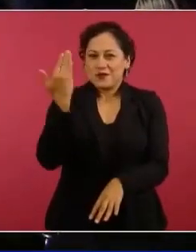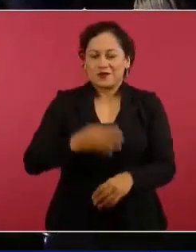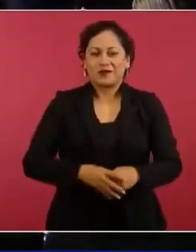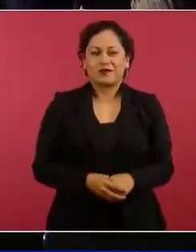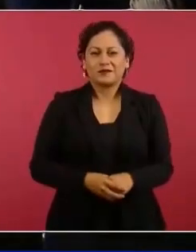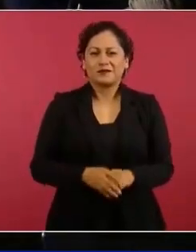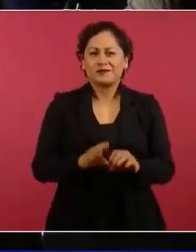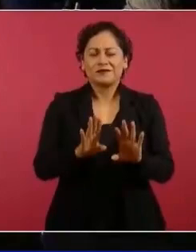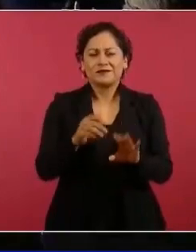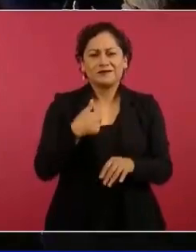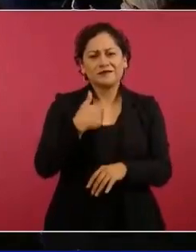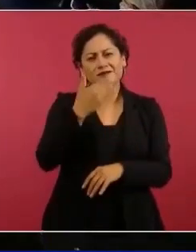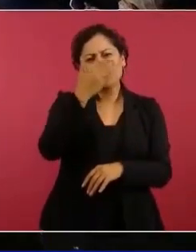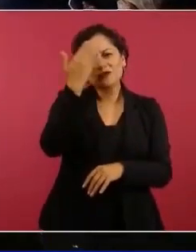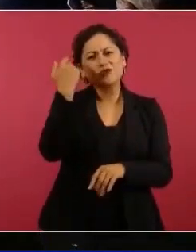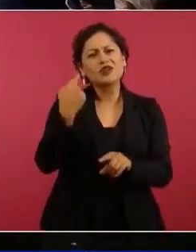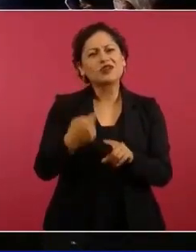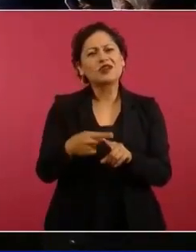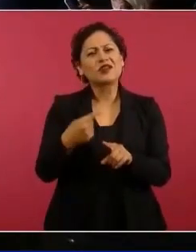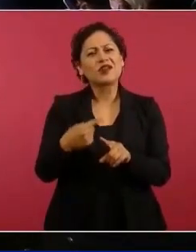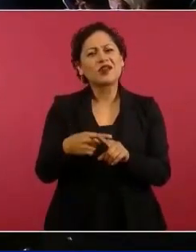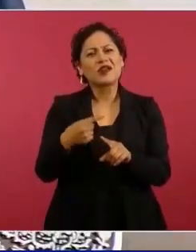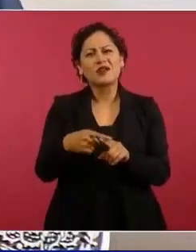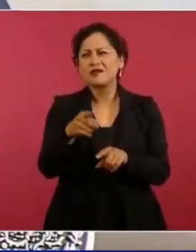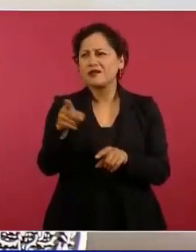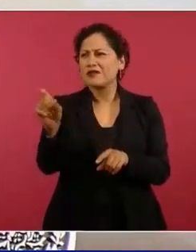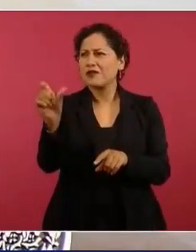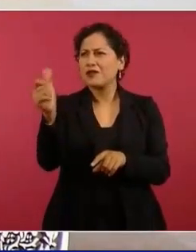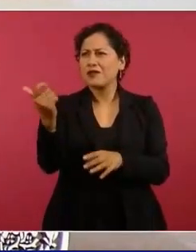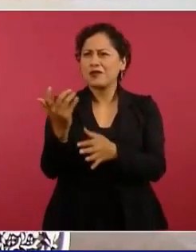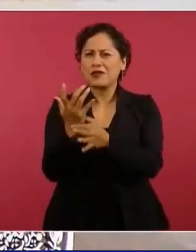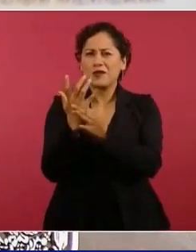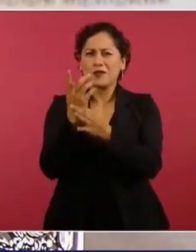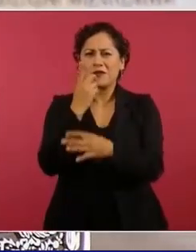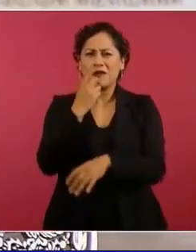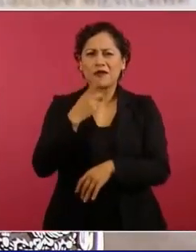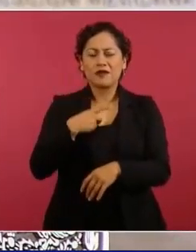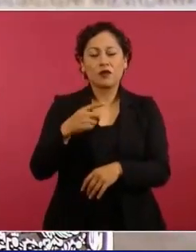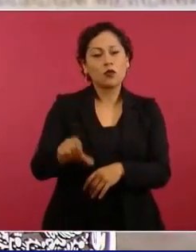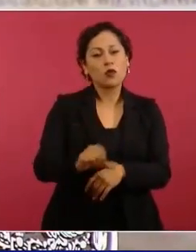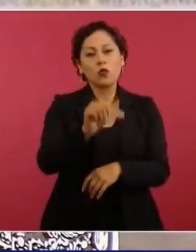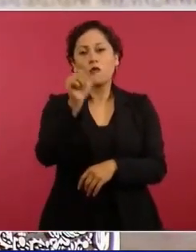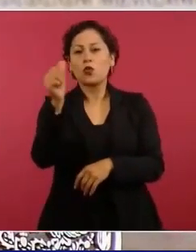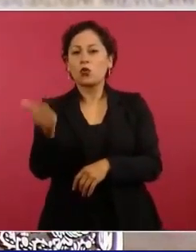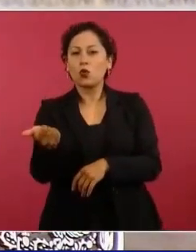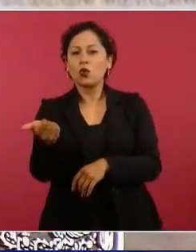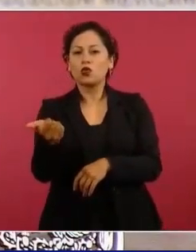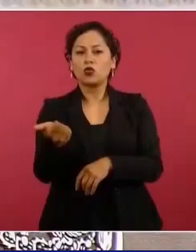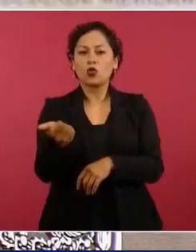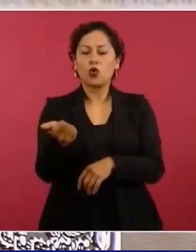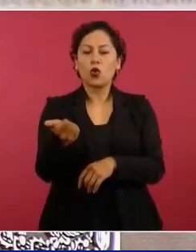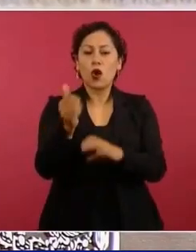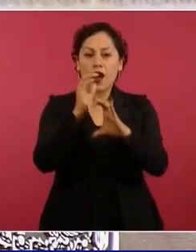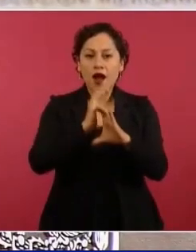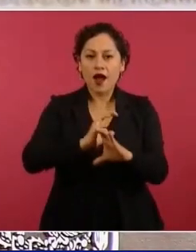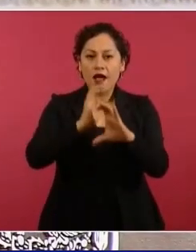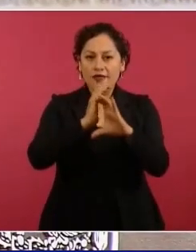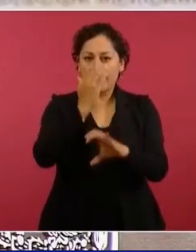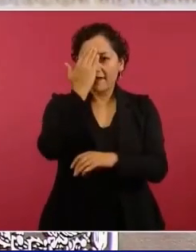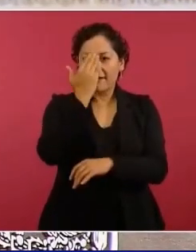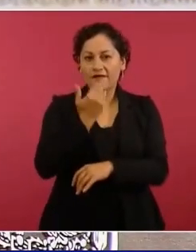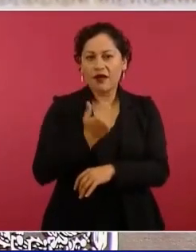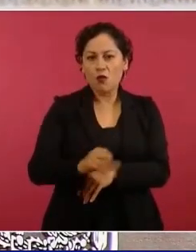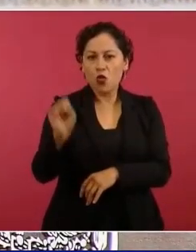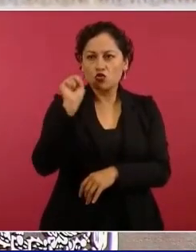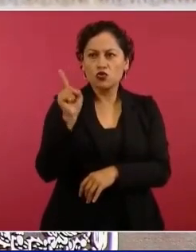había otro artista famoso que quería… Cristian